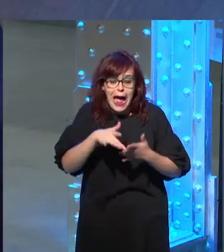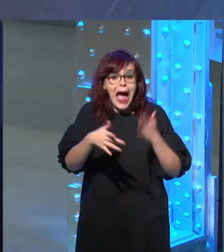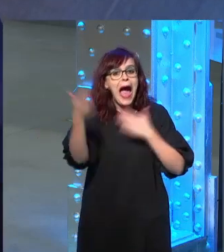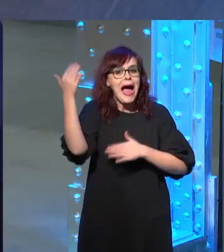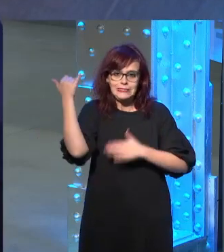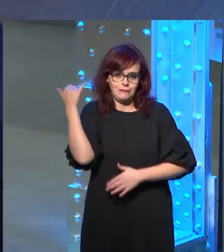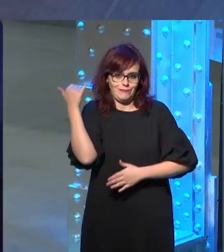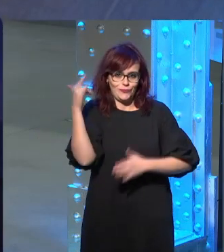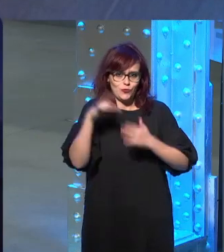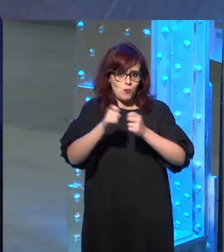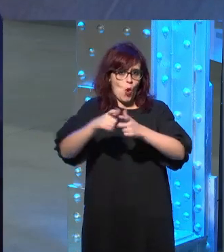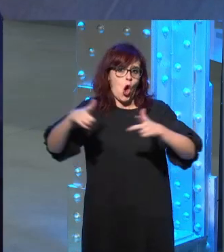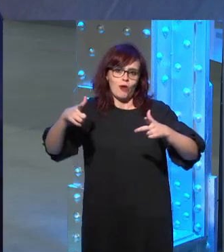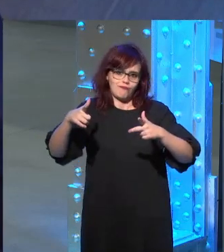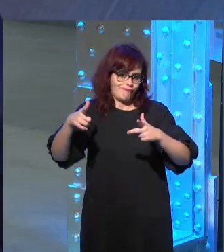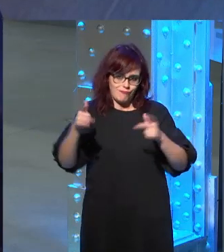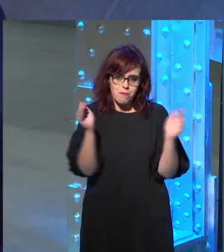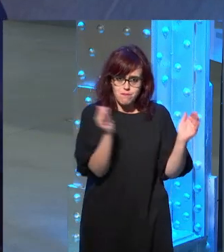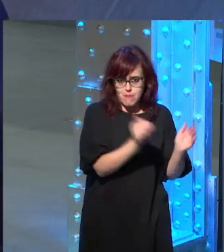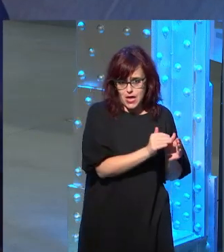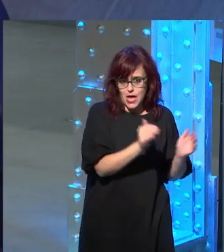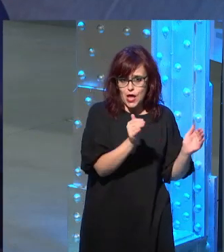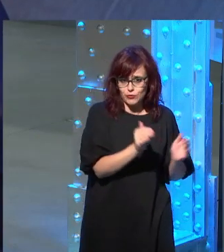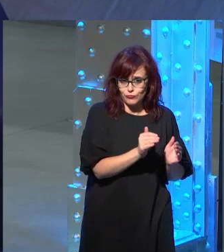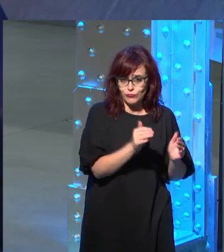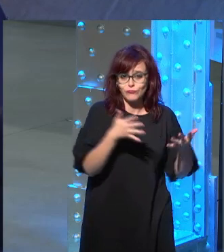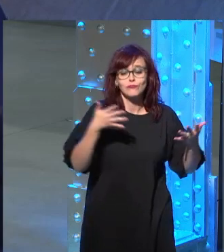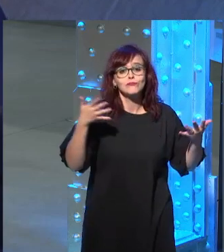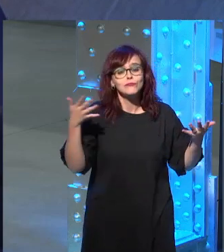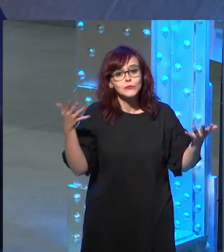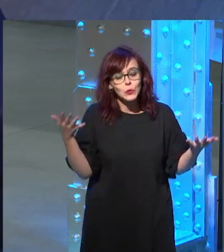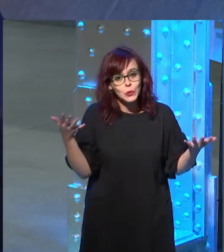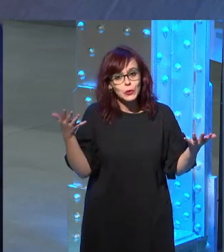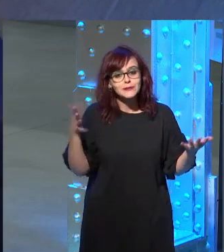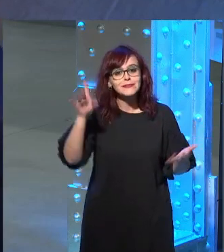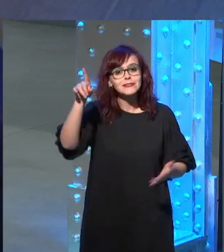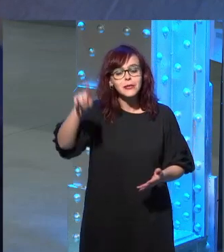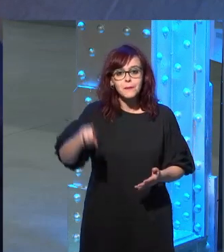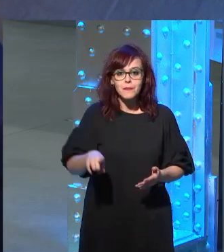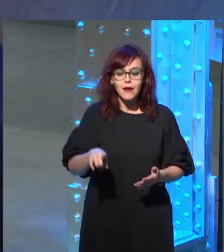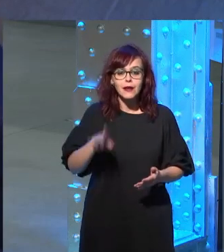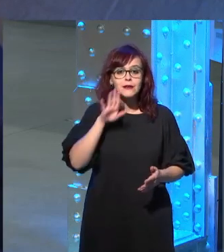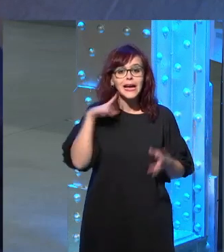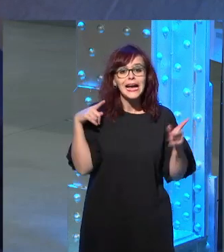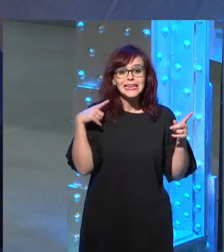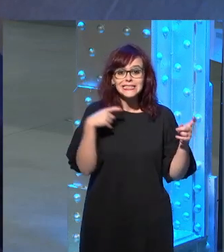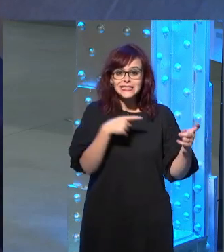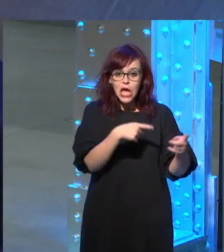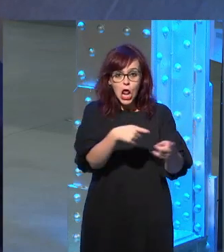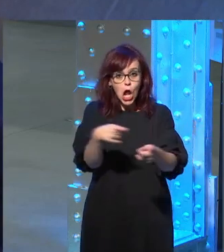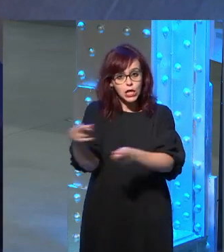del pasado no lo no lo permitía y al mismo tiempo el terrorismo pues